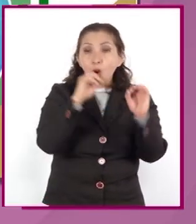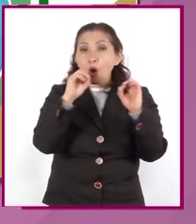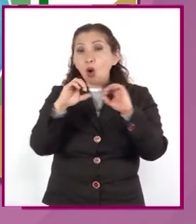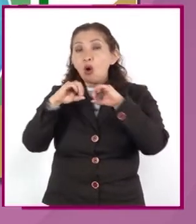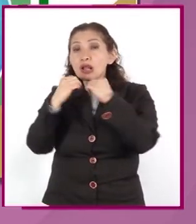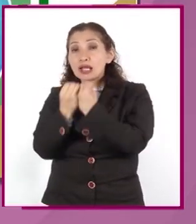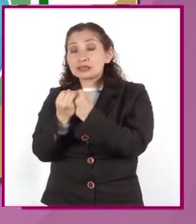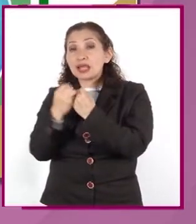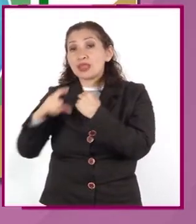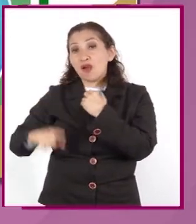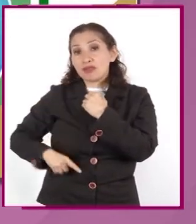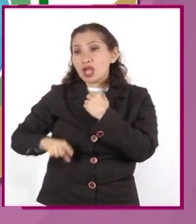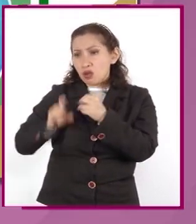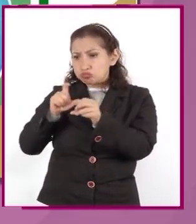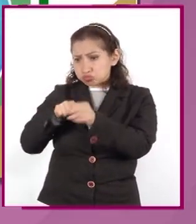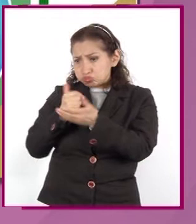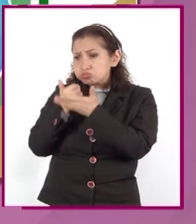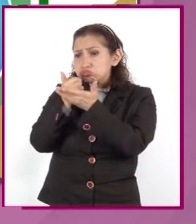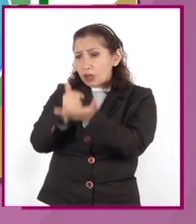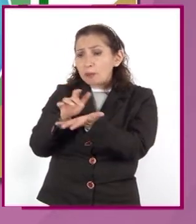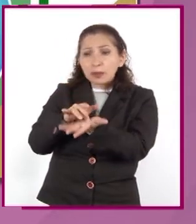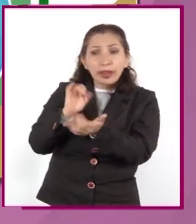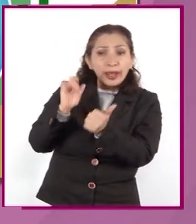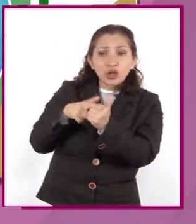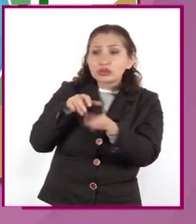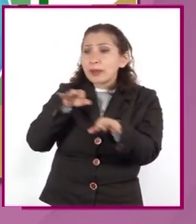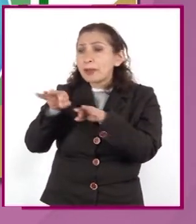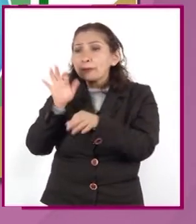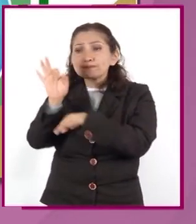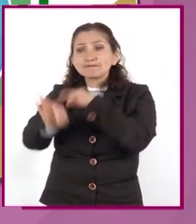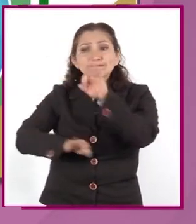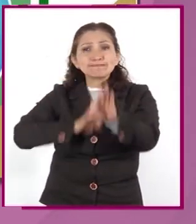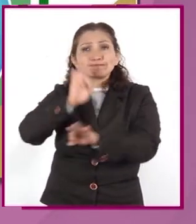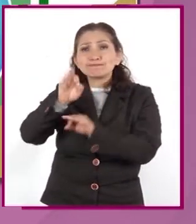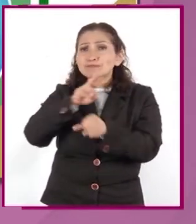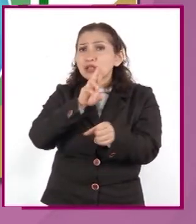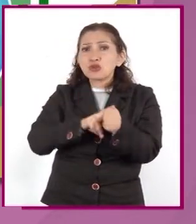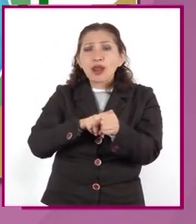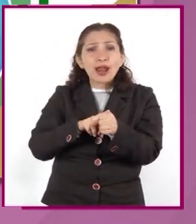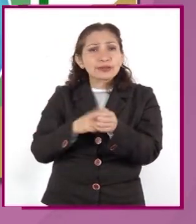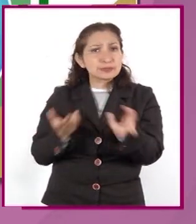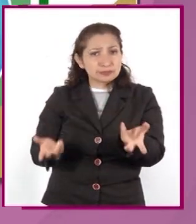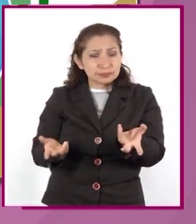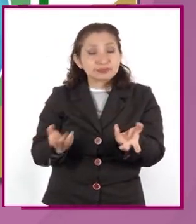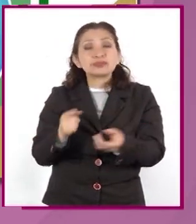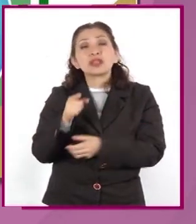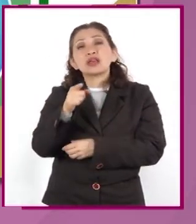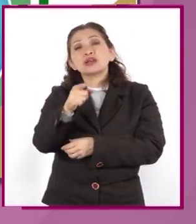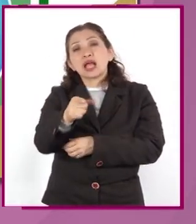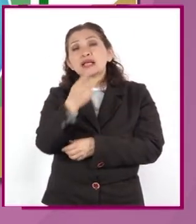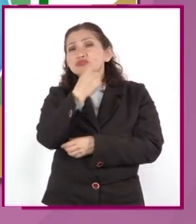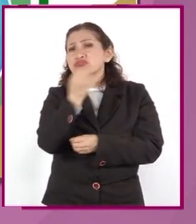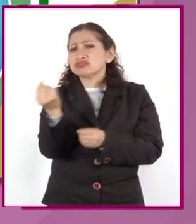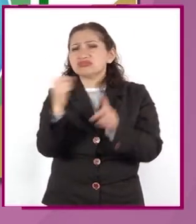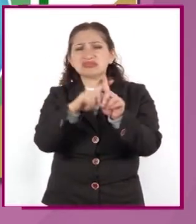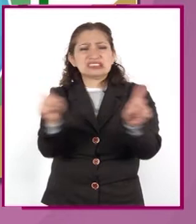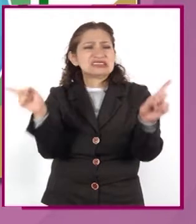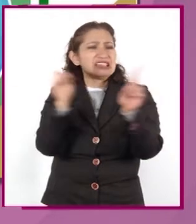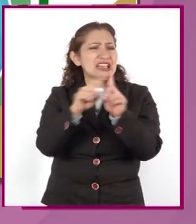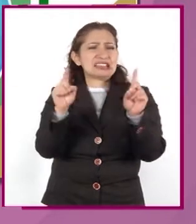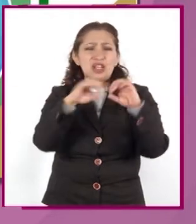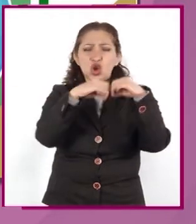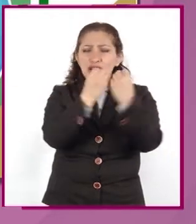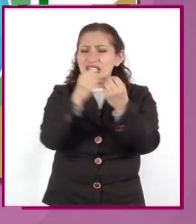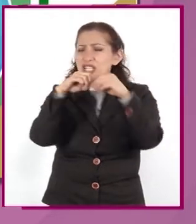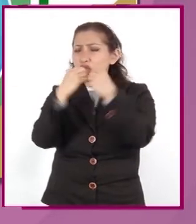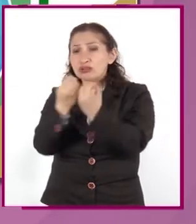organizaciones gubernamentales para apoyar el trabajo de conservación de la naturaleza. Existen cientos de organizaciones que